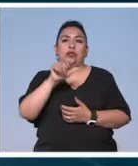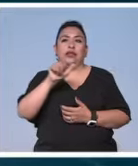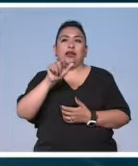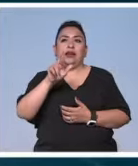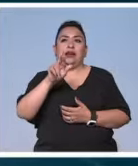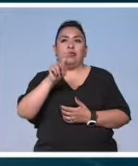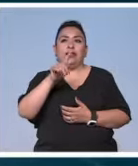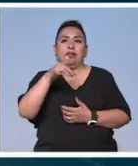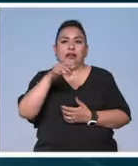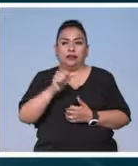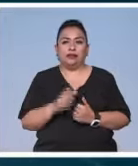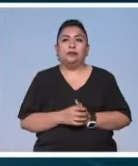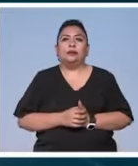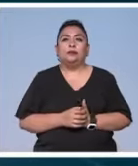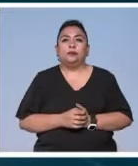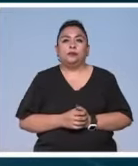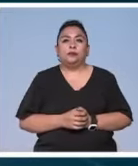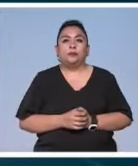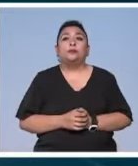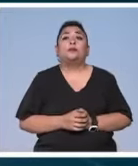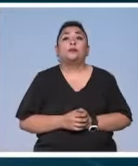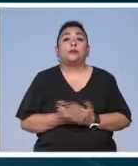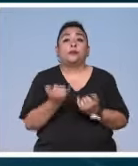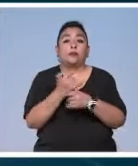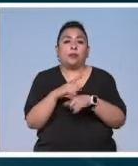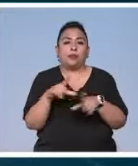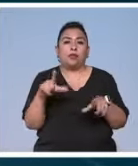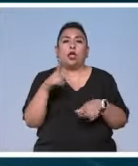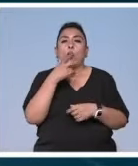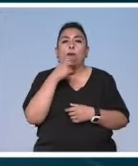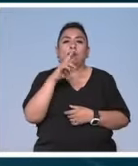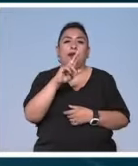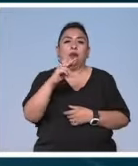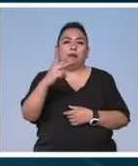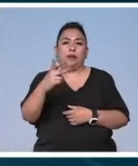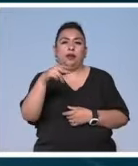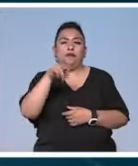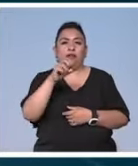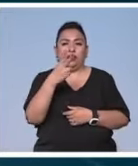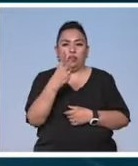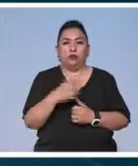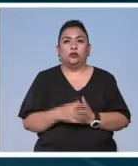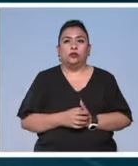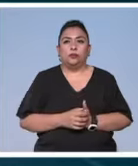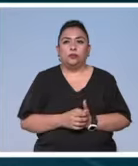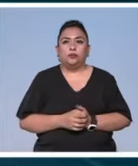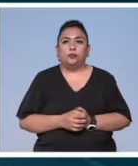Editores Con información de Rodrigo Peredo Noticias 22